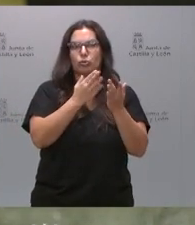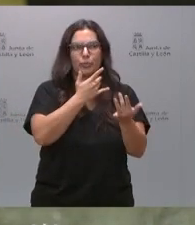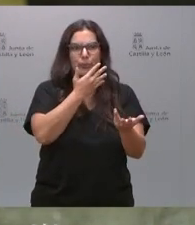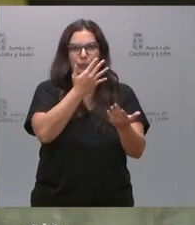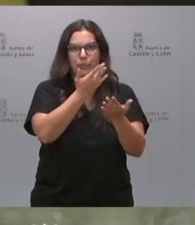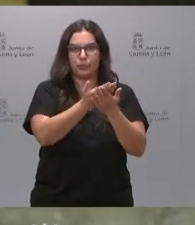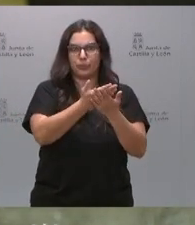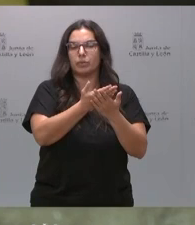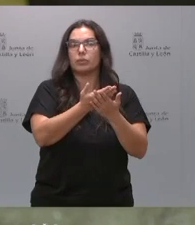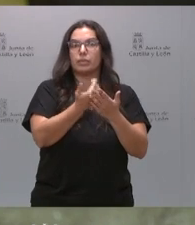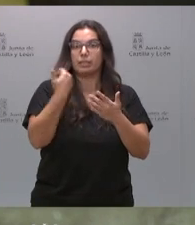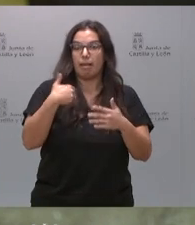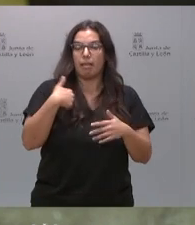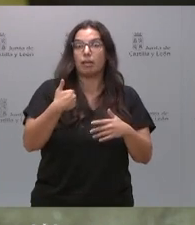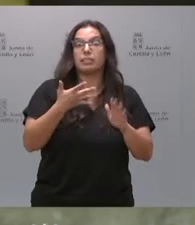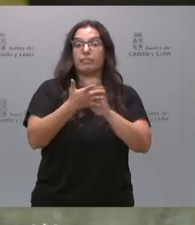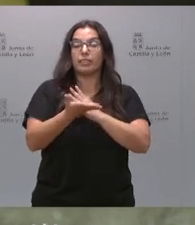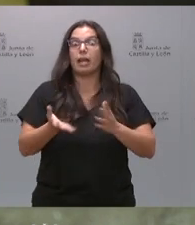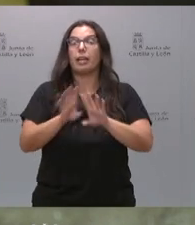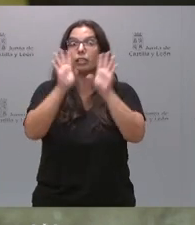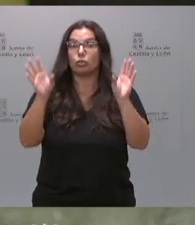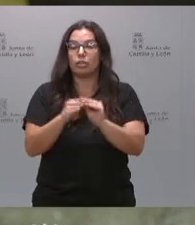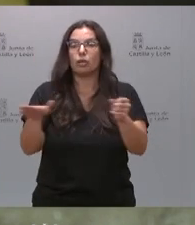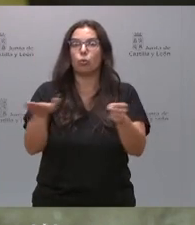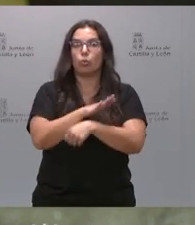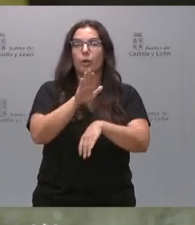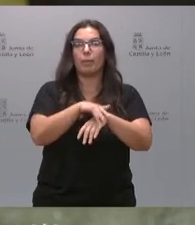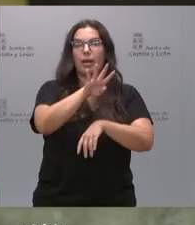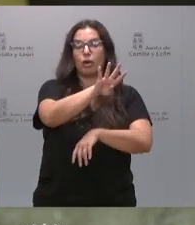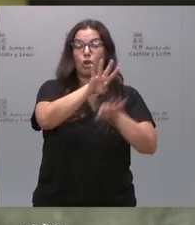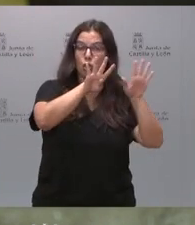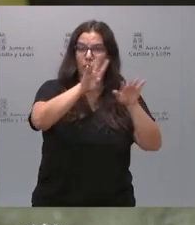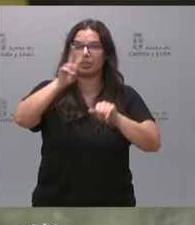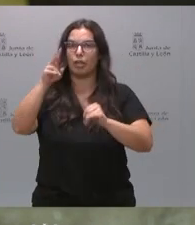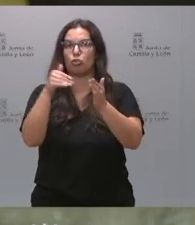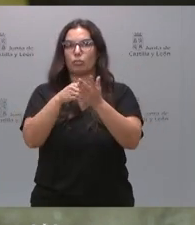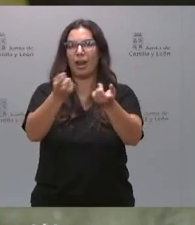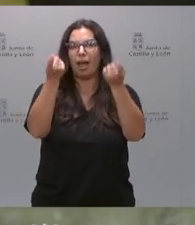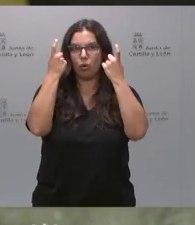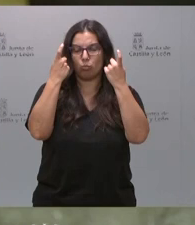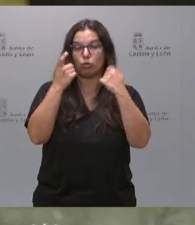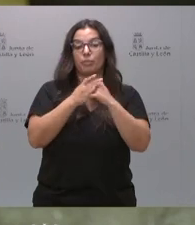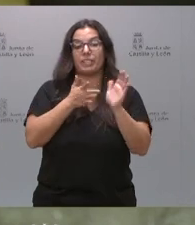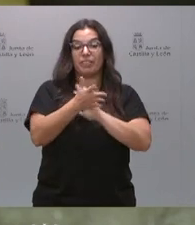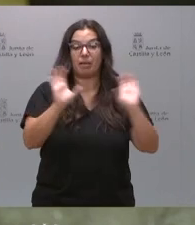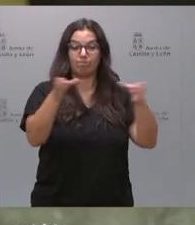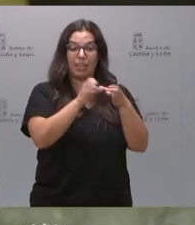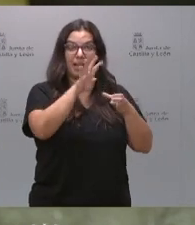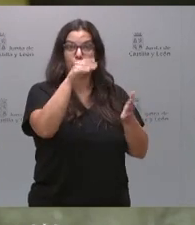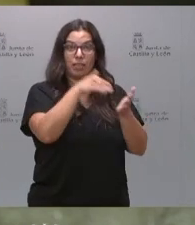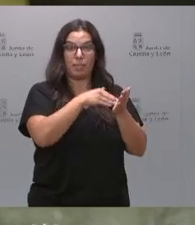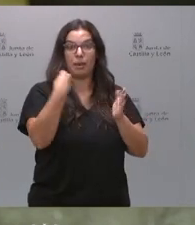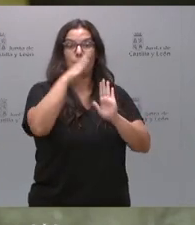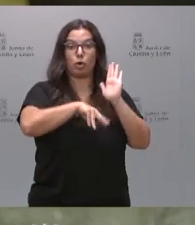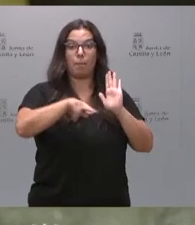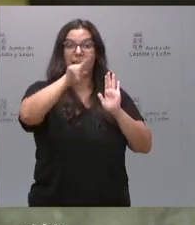este curso, con lo que llegaremos a 92.000 alumnos en total. Esos 14.000 que accedían al